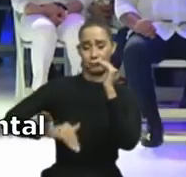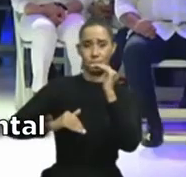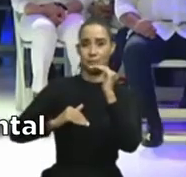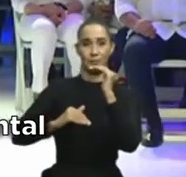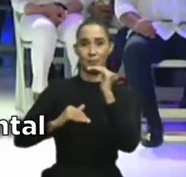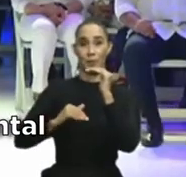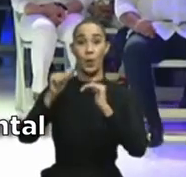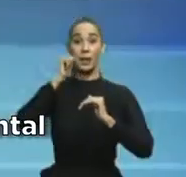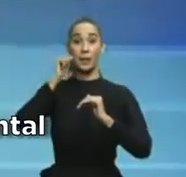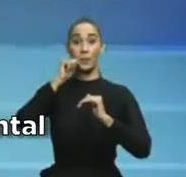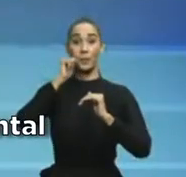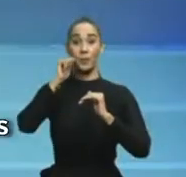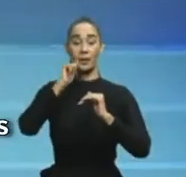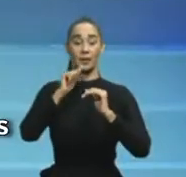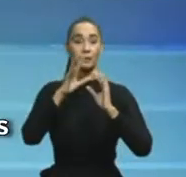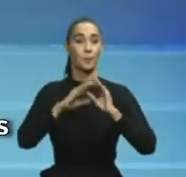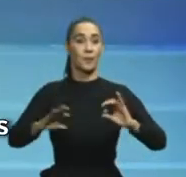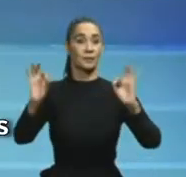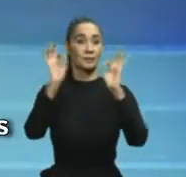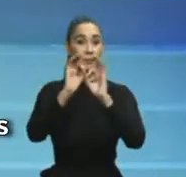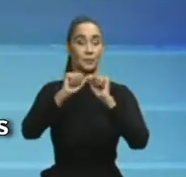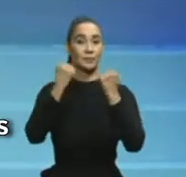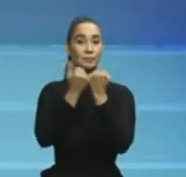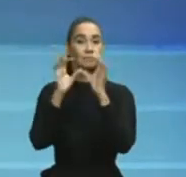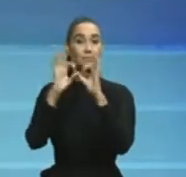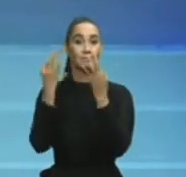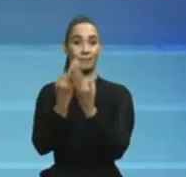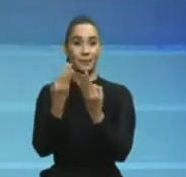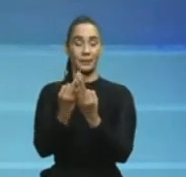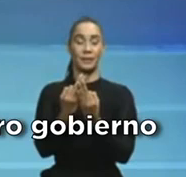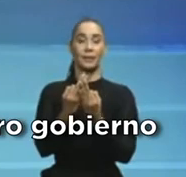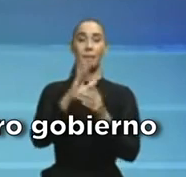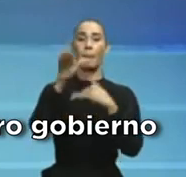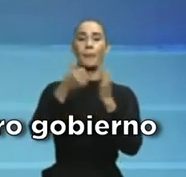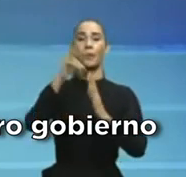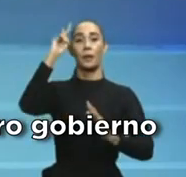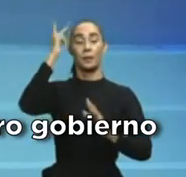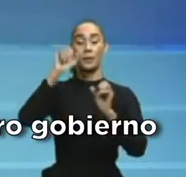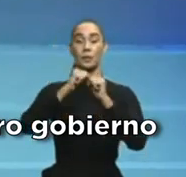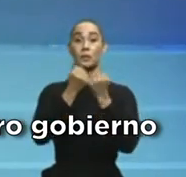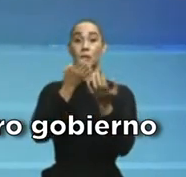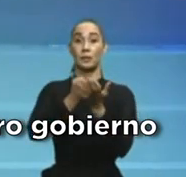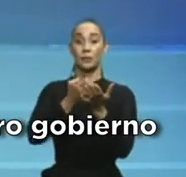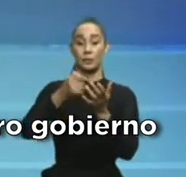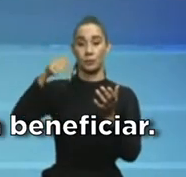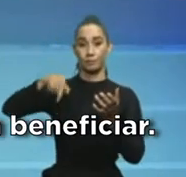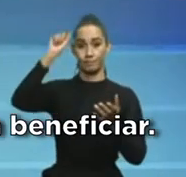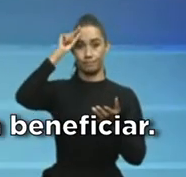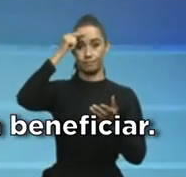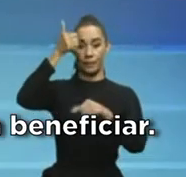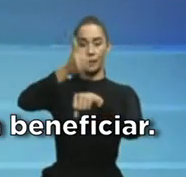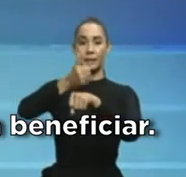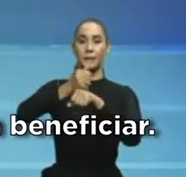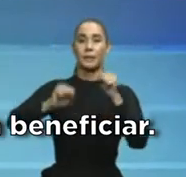Las mujeres son el pilar fundamental de la sociedad y de las familias. Y por eso en todas las políticas sociales y económicas de nuestro gobierno se